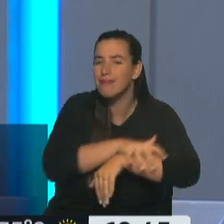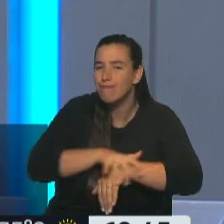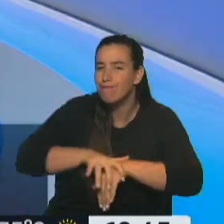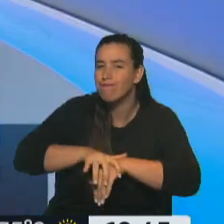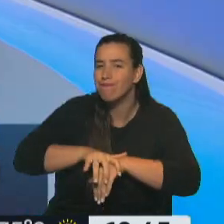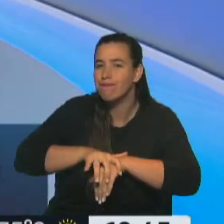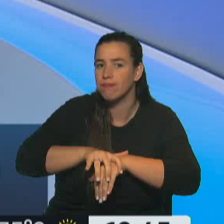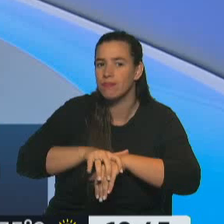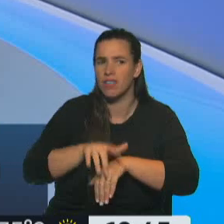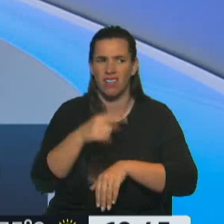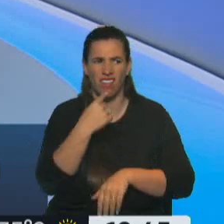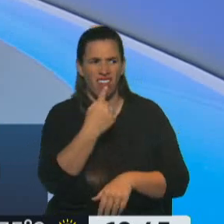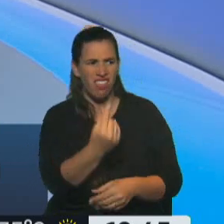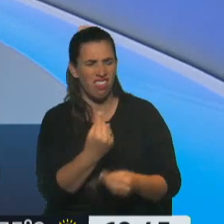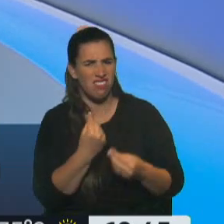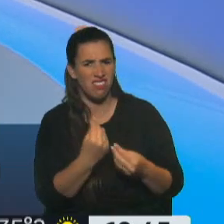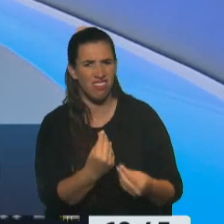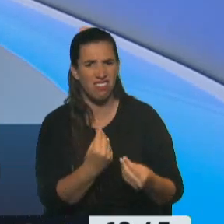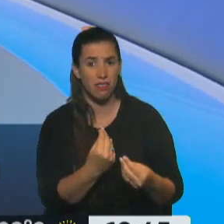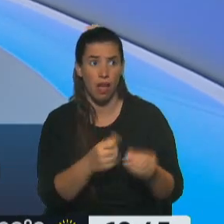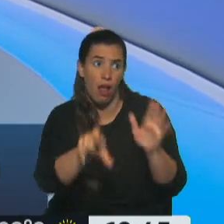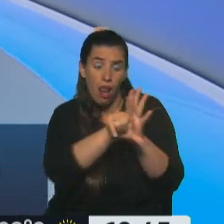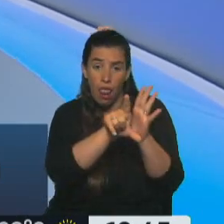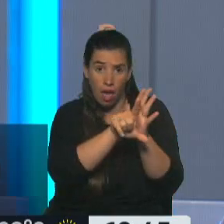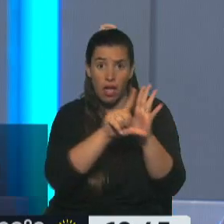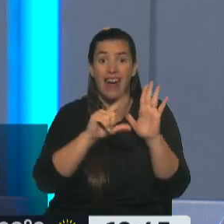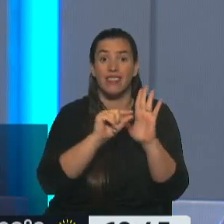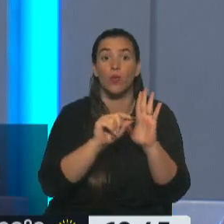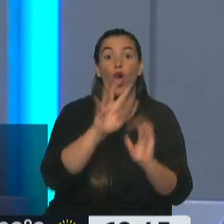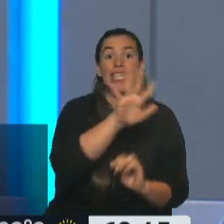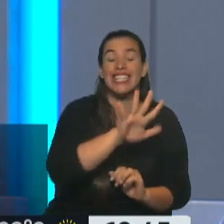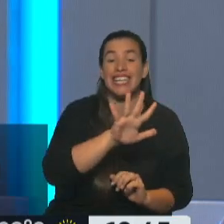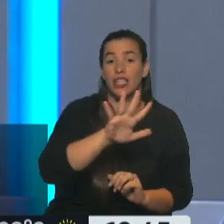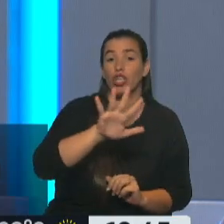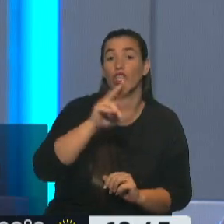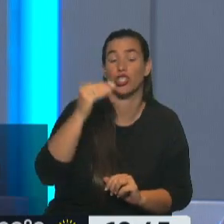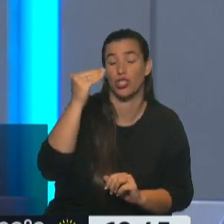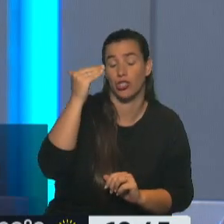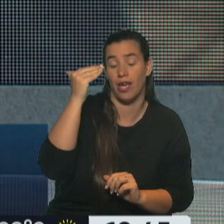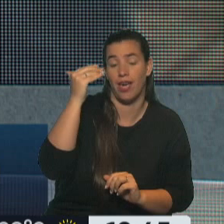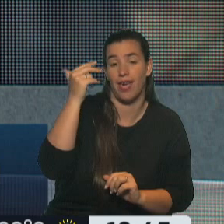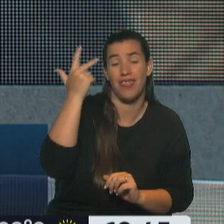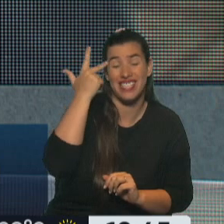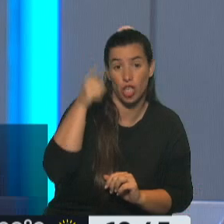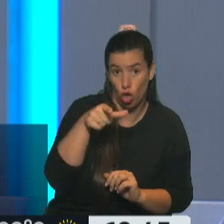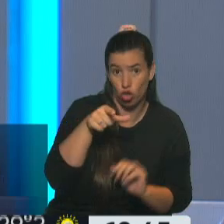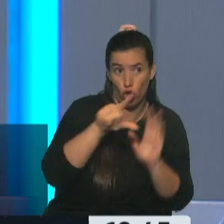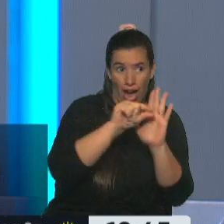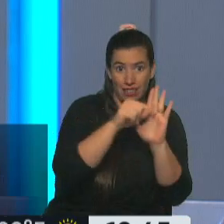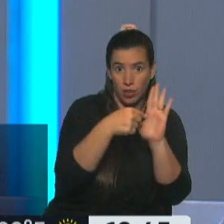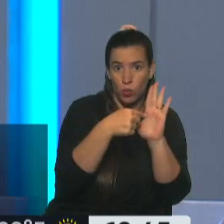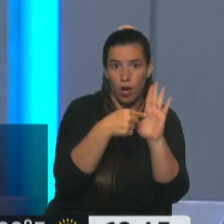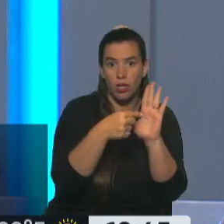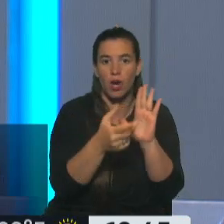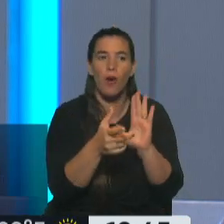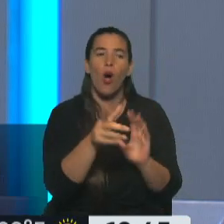es lo que propone la ley en el artículo 518, lo pueden revisar en la ley que está circulando. Sí, es una detección de